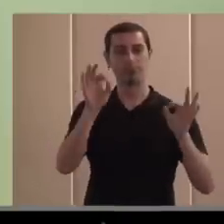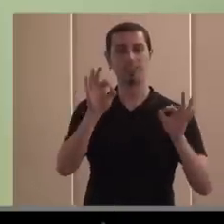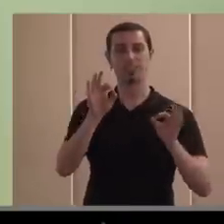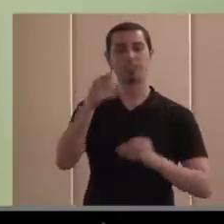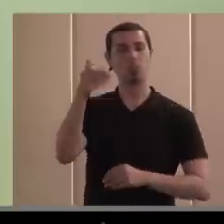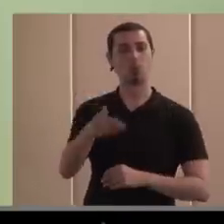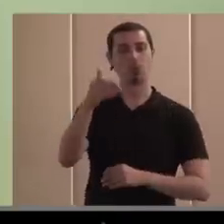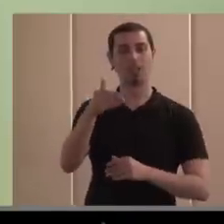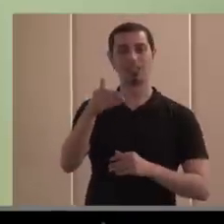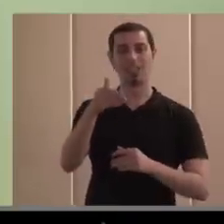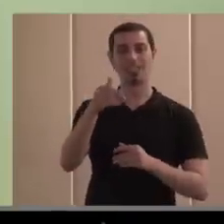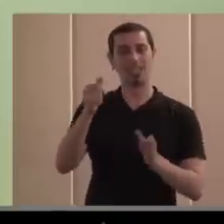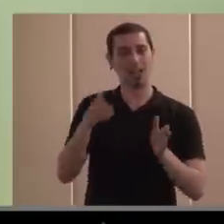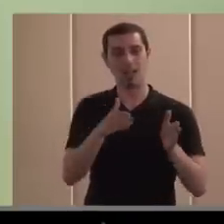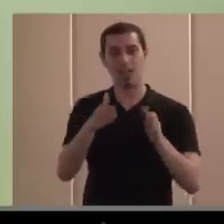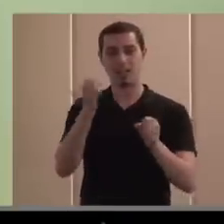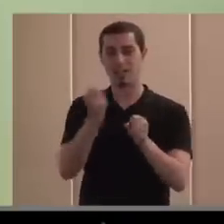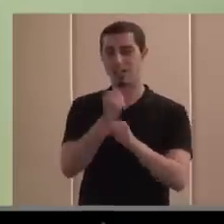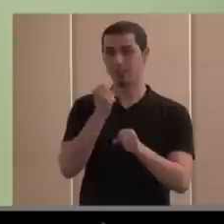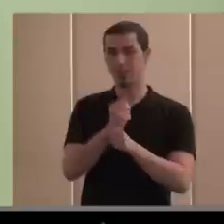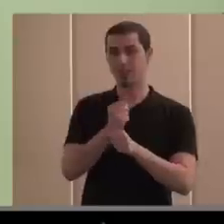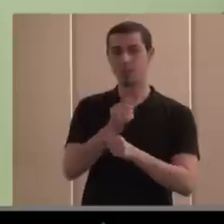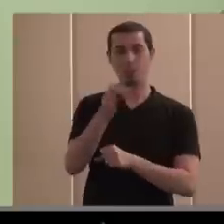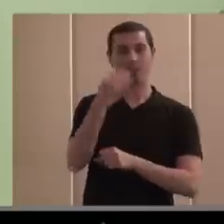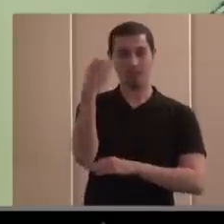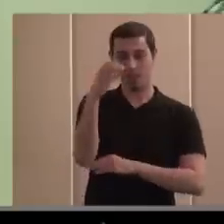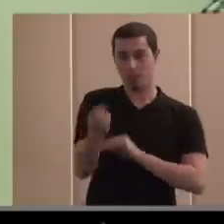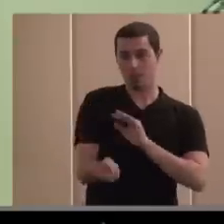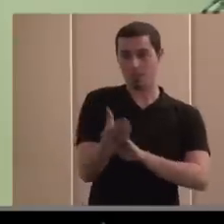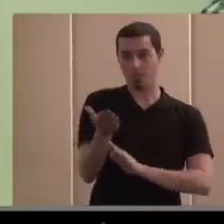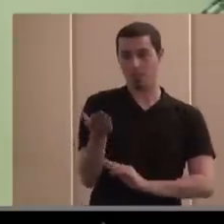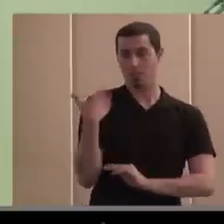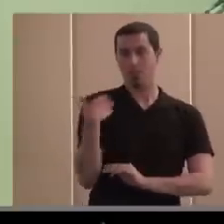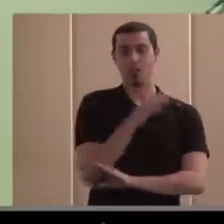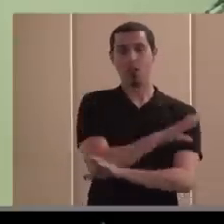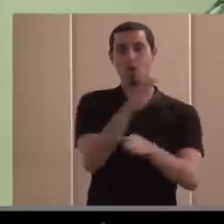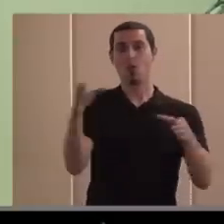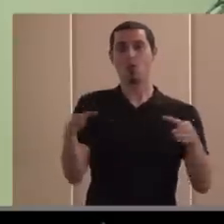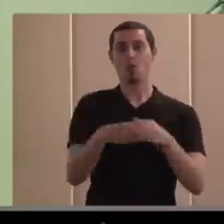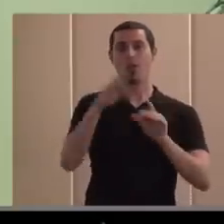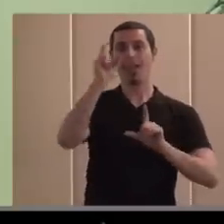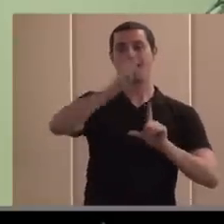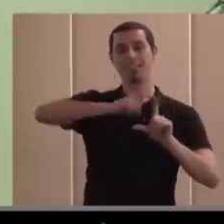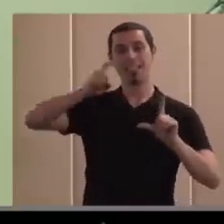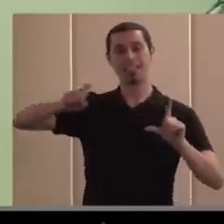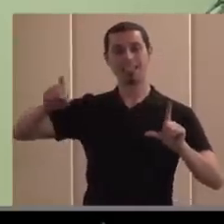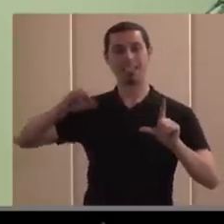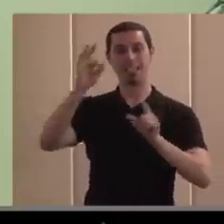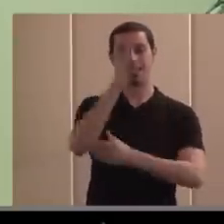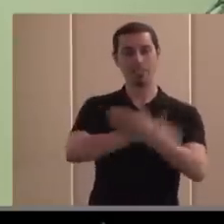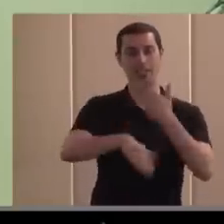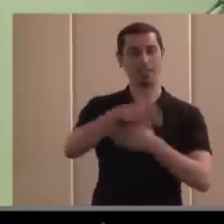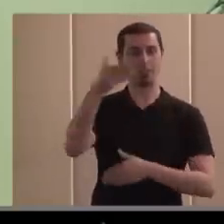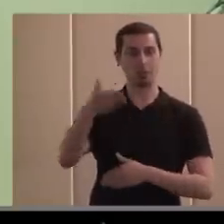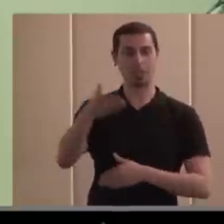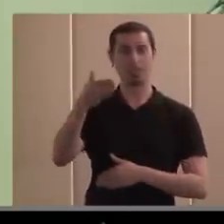la línea de trabajo que además recientemente en el CERMI se ha creado de crear un grupo de estadísticas en materia de discapacidad muy importante